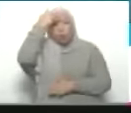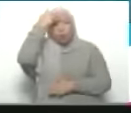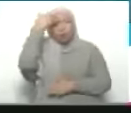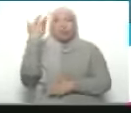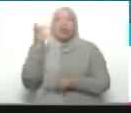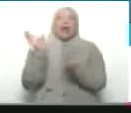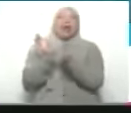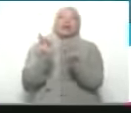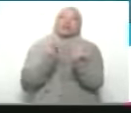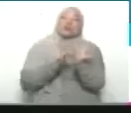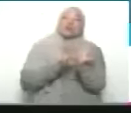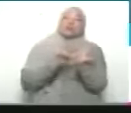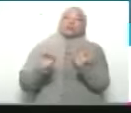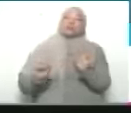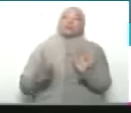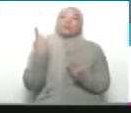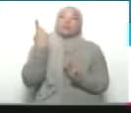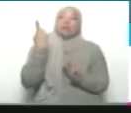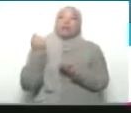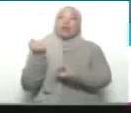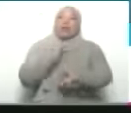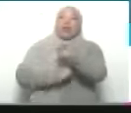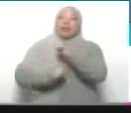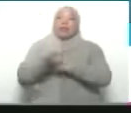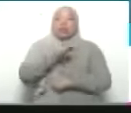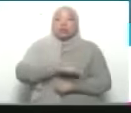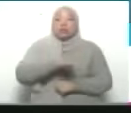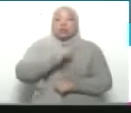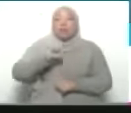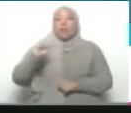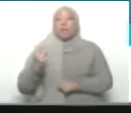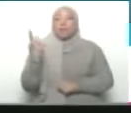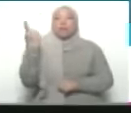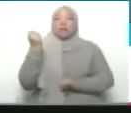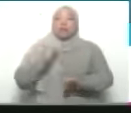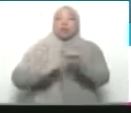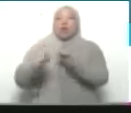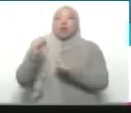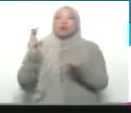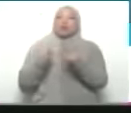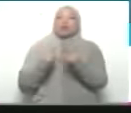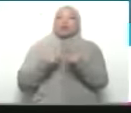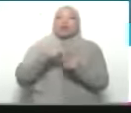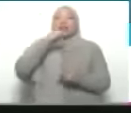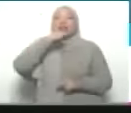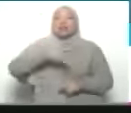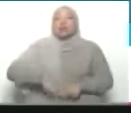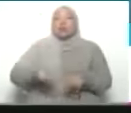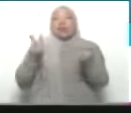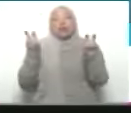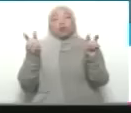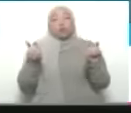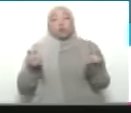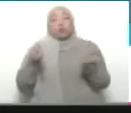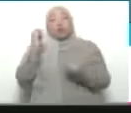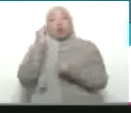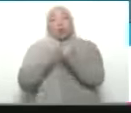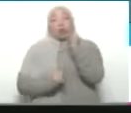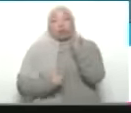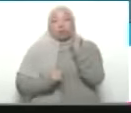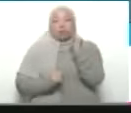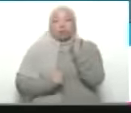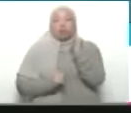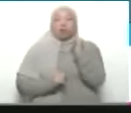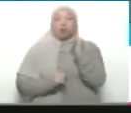Jesucristo fue el primer antiimperialista que se conozca de la historia moderna de los últimos